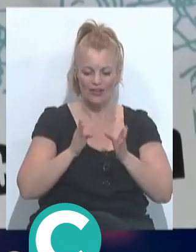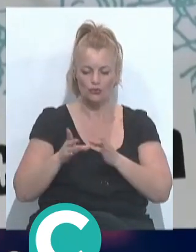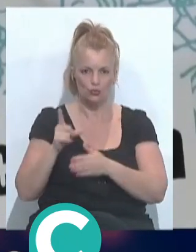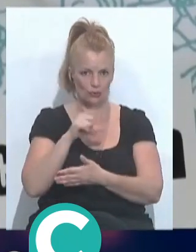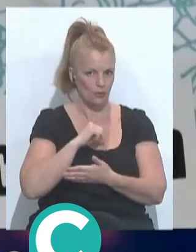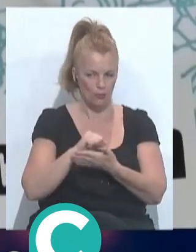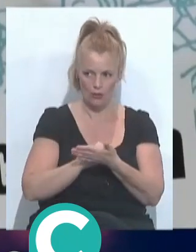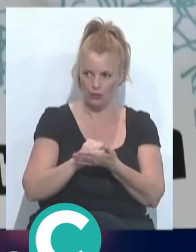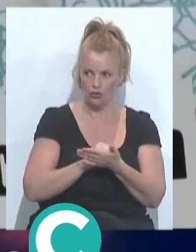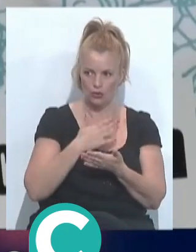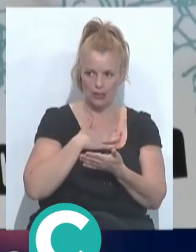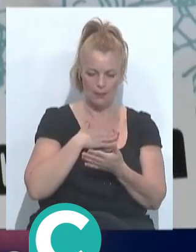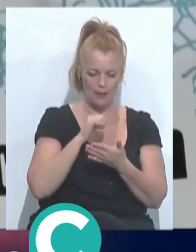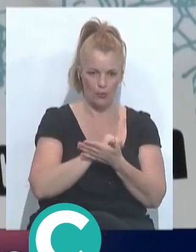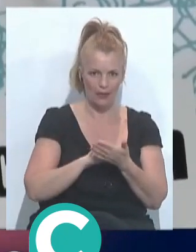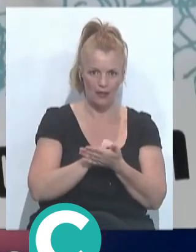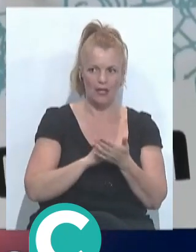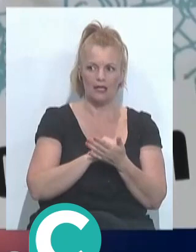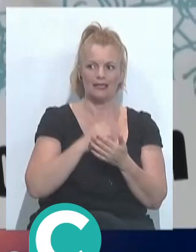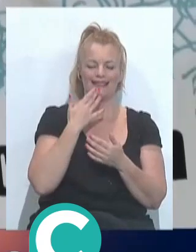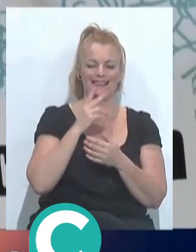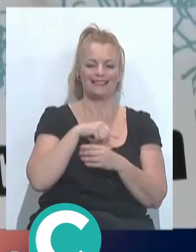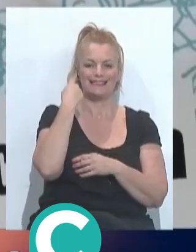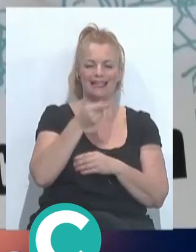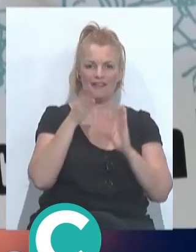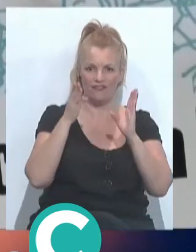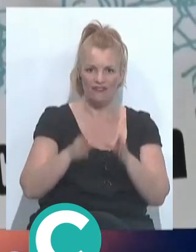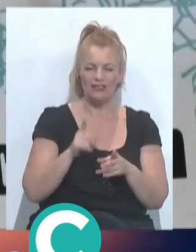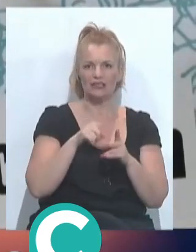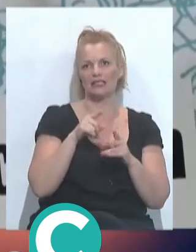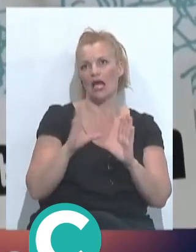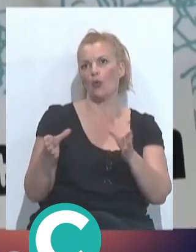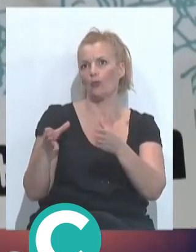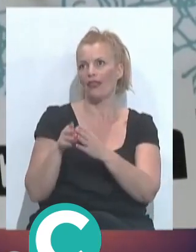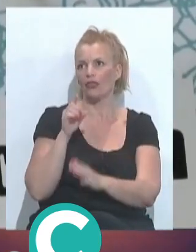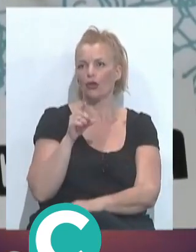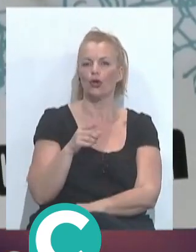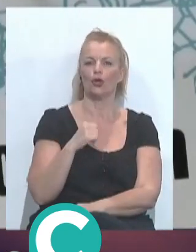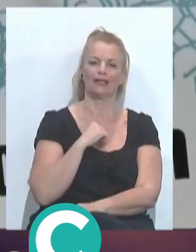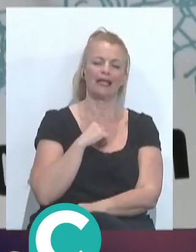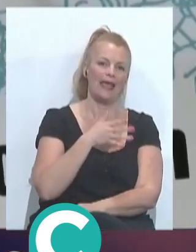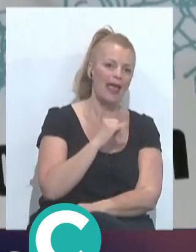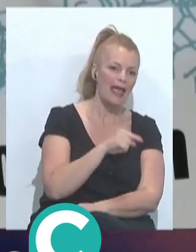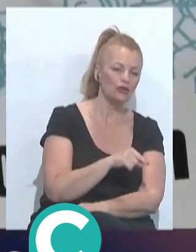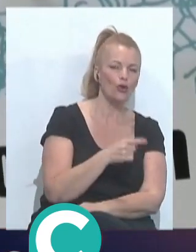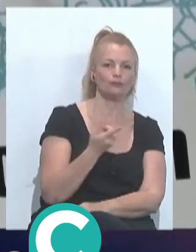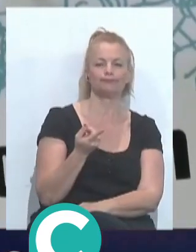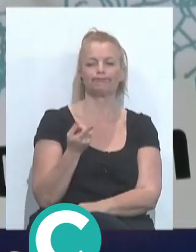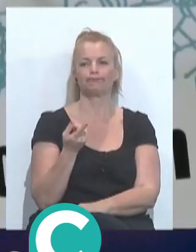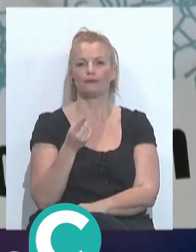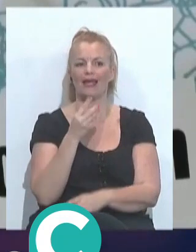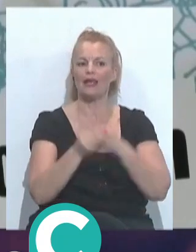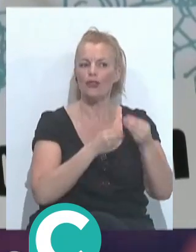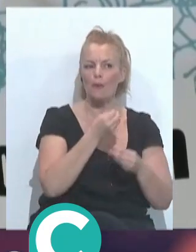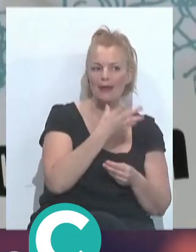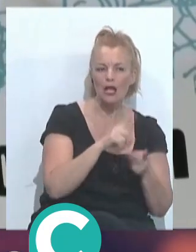tu borrador. O sea, yo tenía ahí mi borrador y ahí, por ejemplo, venía la siguiente fase. Yo decía, esta agrupación, pues, ¿no? Ya cuenta con esto. Exactamente, ¿no? Lo